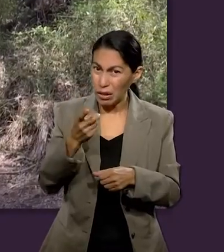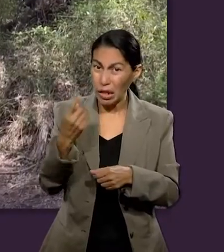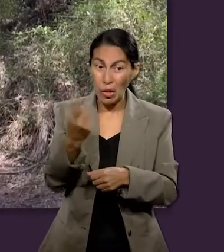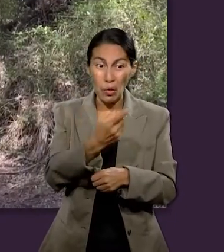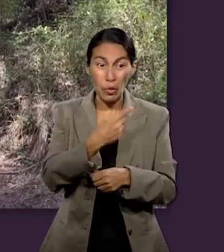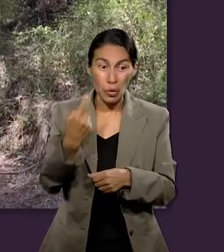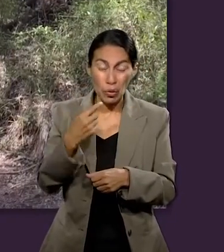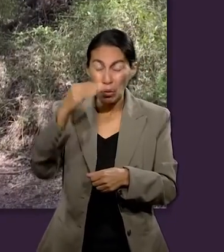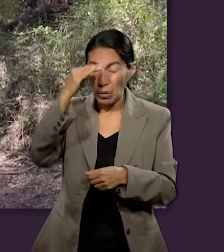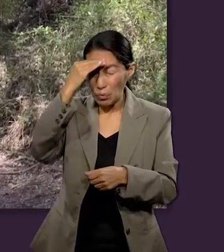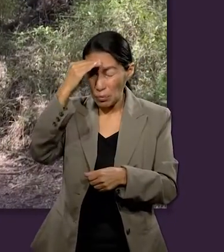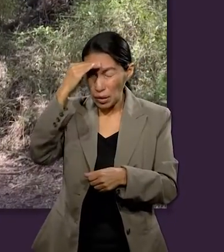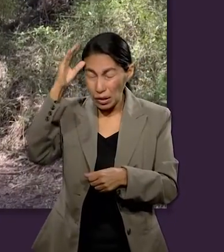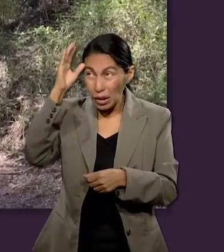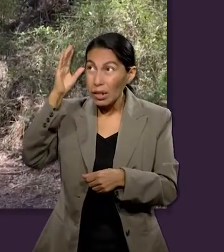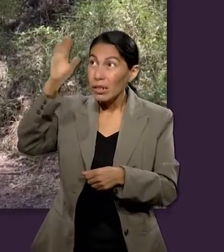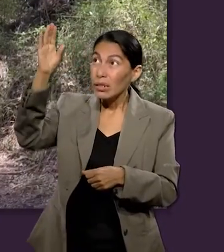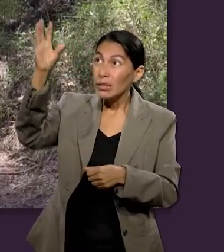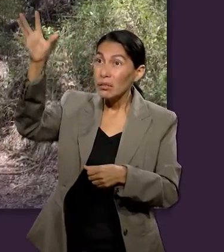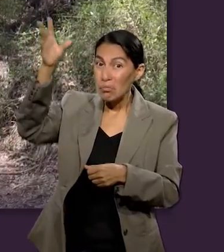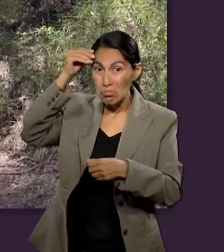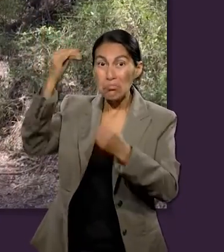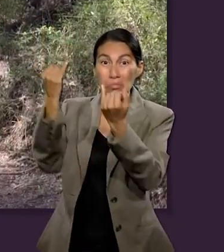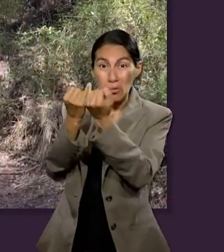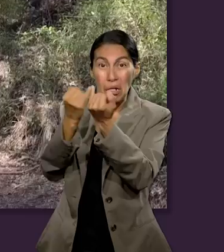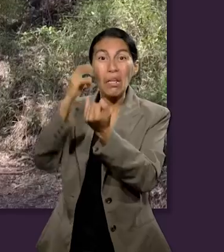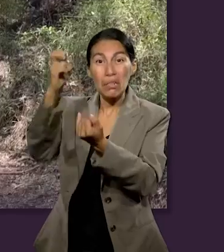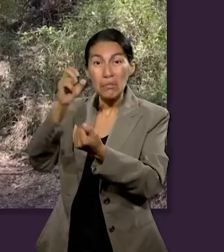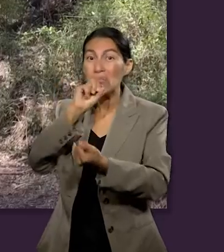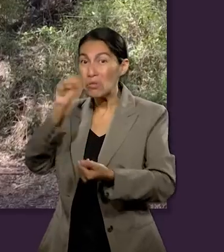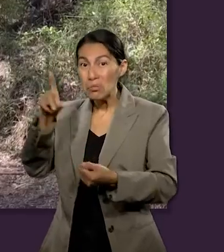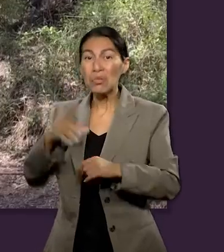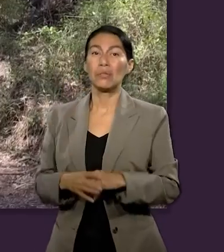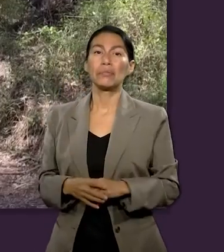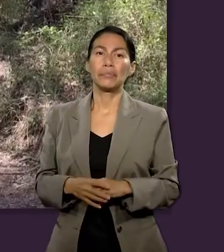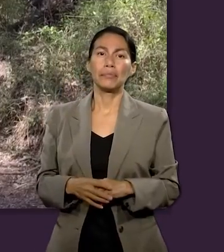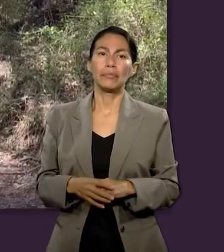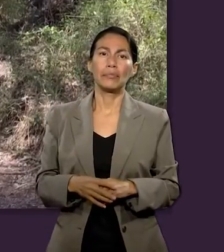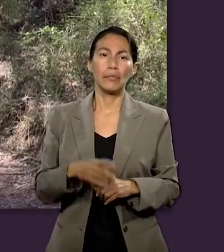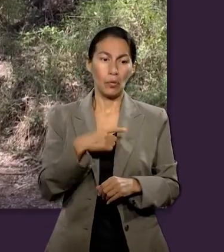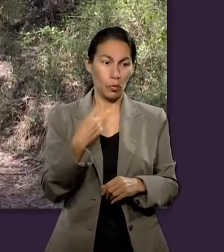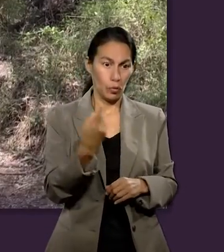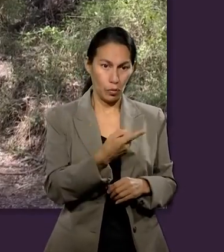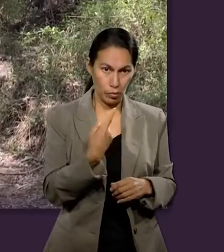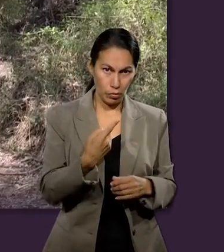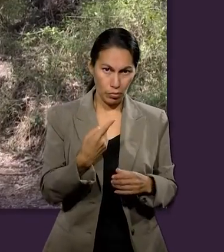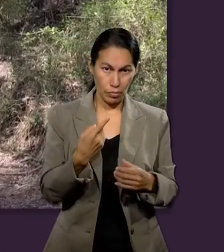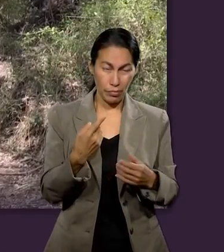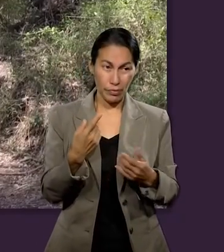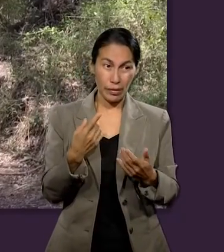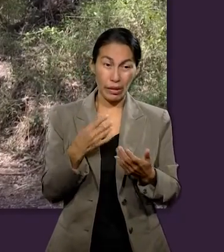tenemos la mente de Cristo. es un milagro que el Espíritu de Dios hace pero el que tú y yo